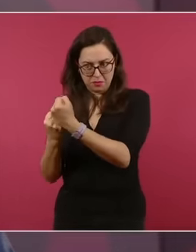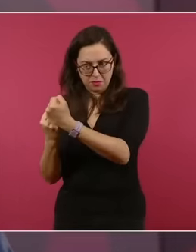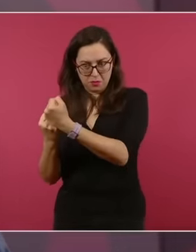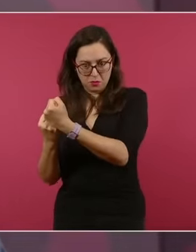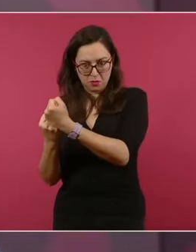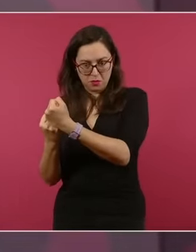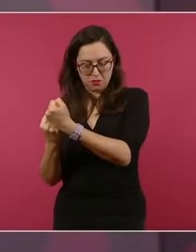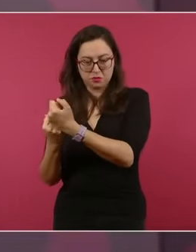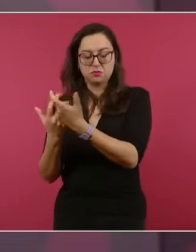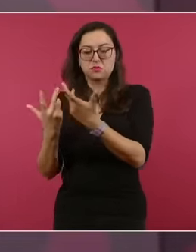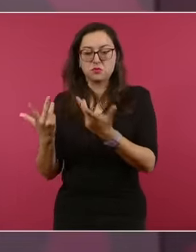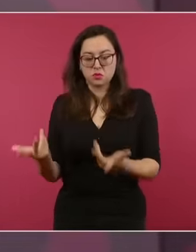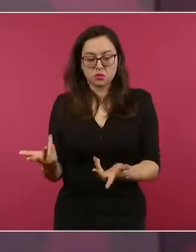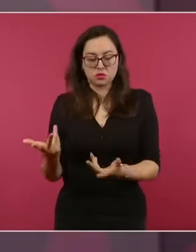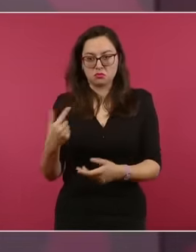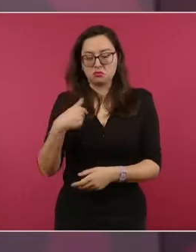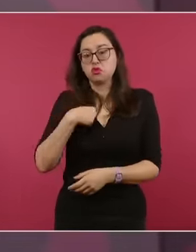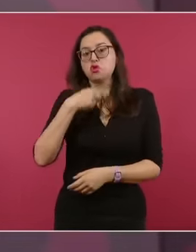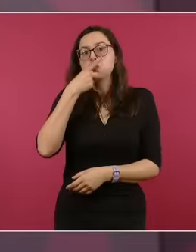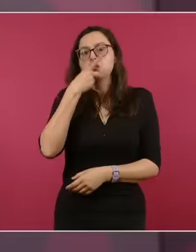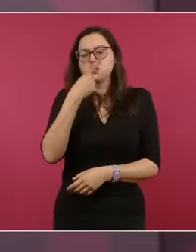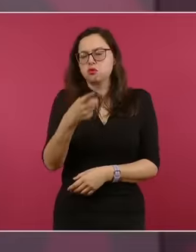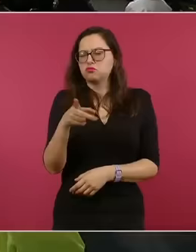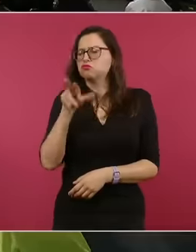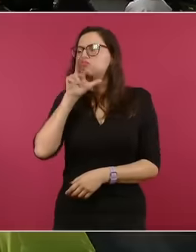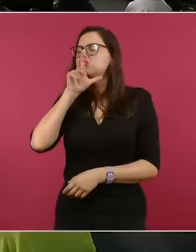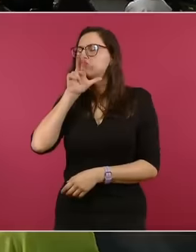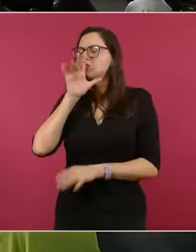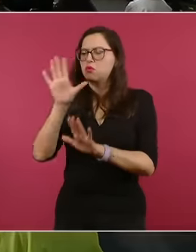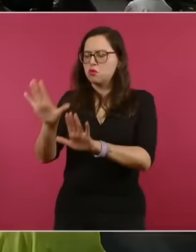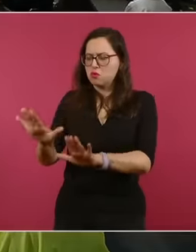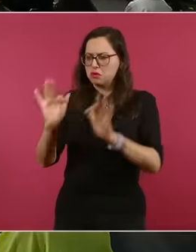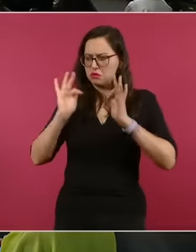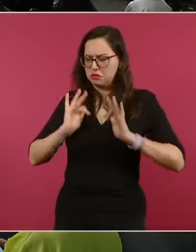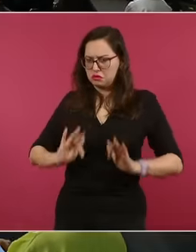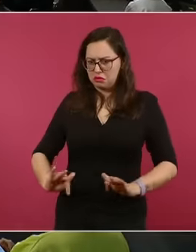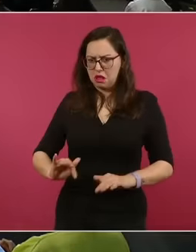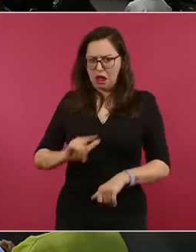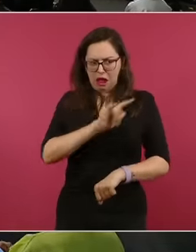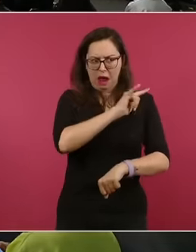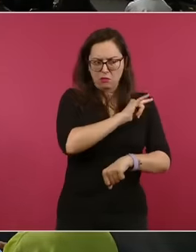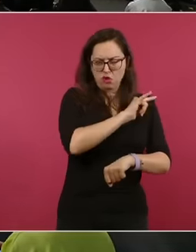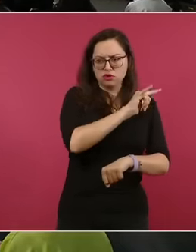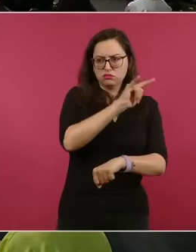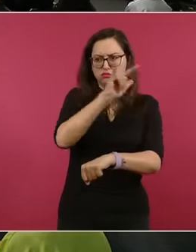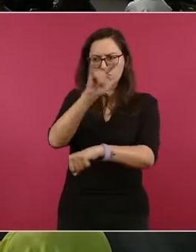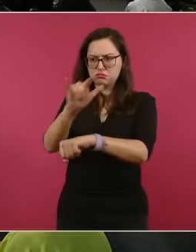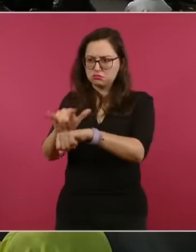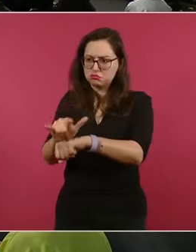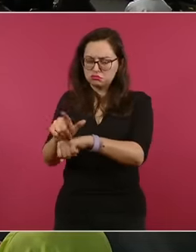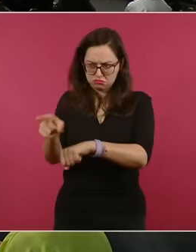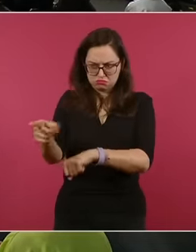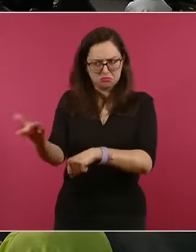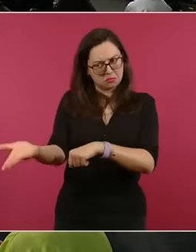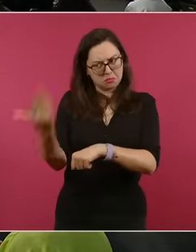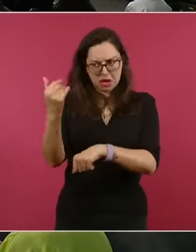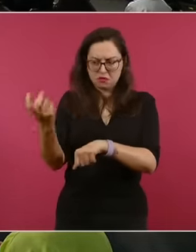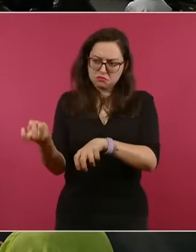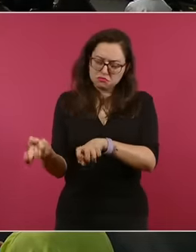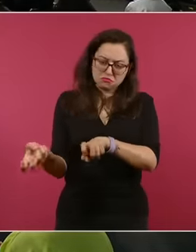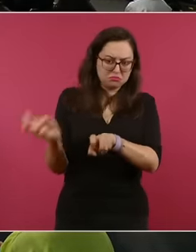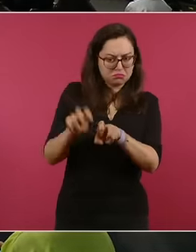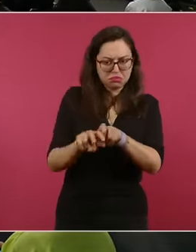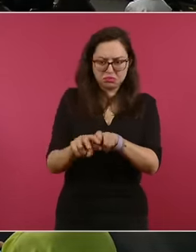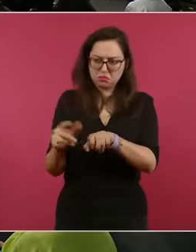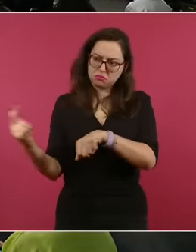va a ir un avión de la Fuerza Aérea a buscarla, a la embajadora. Entonces, a lo mejor